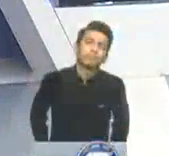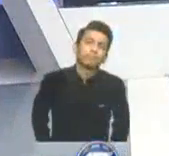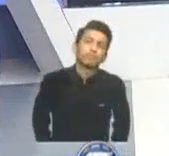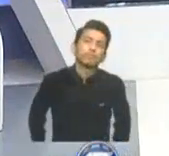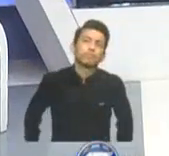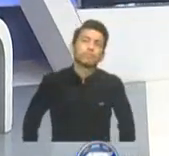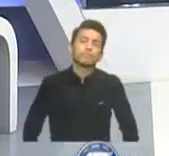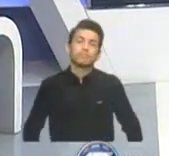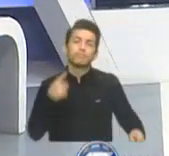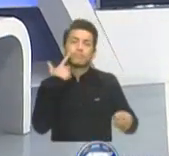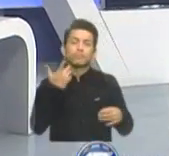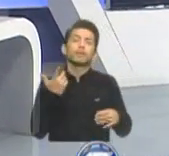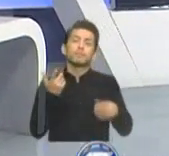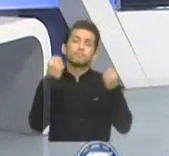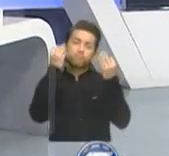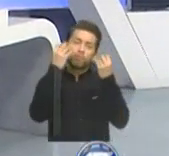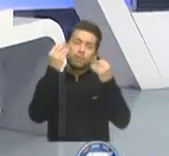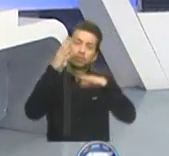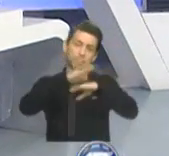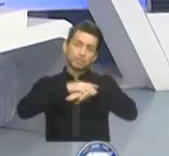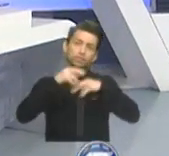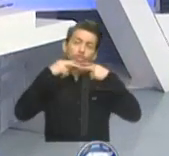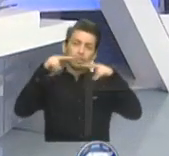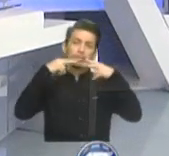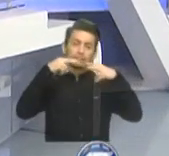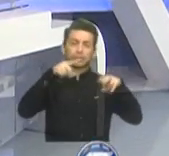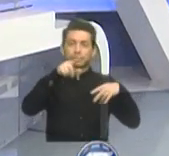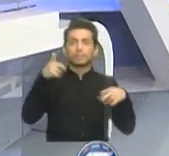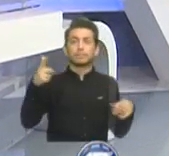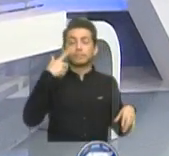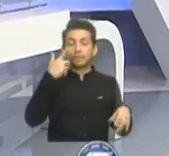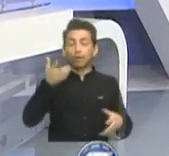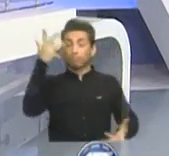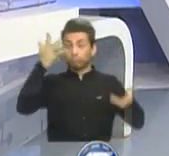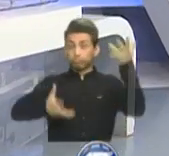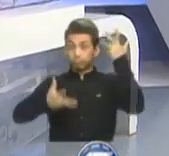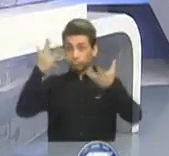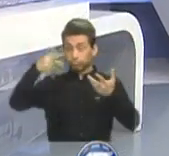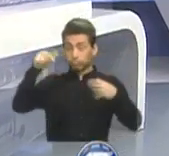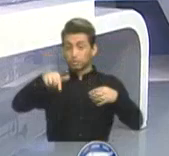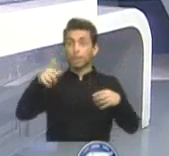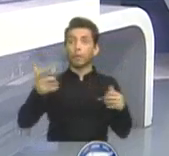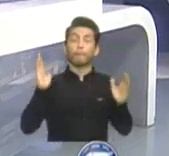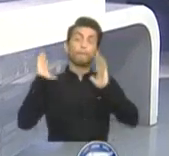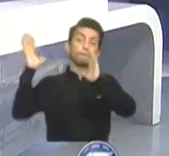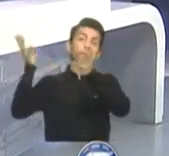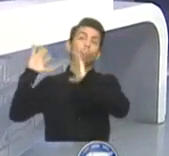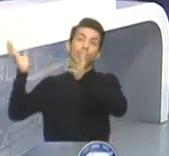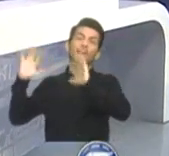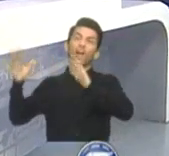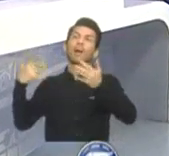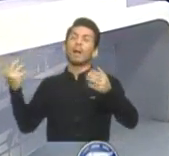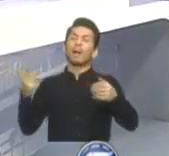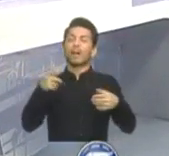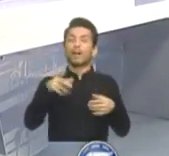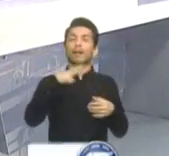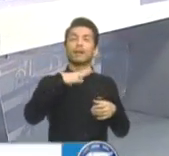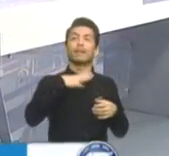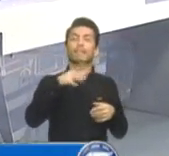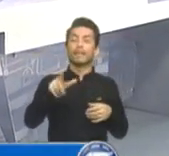Vamos con más noticias de su interés. Un incendio declarado se registró en una bodega donde funcionaba una litografía